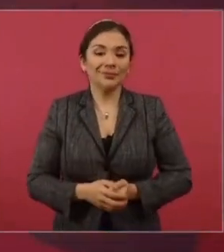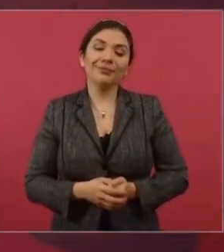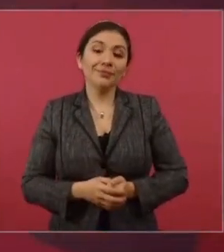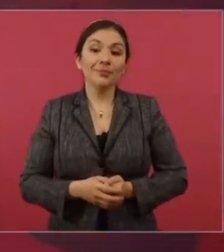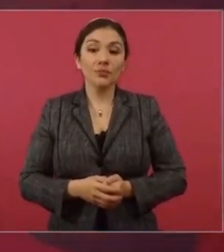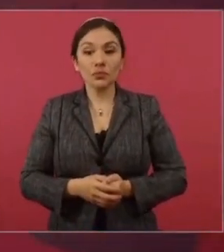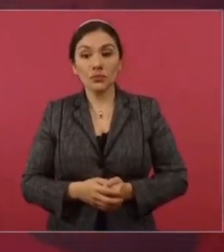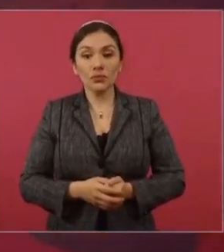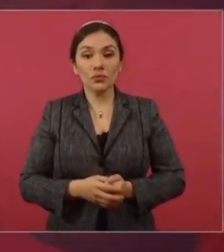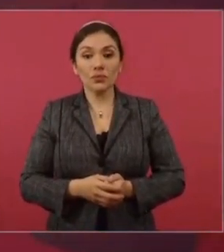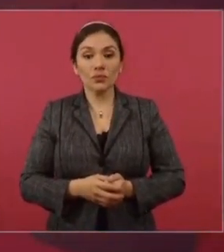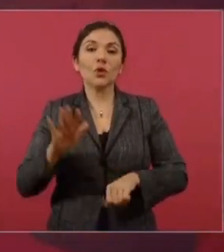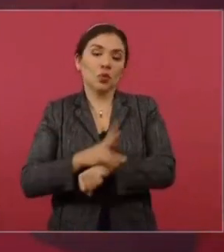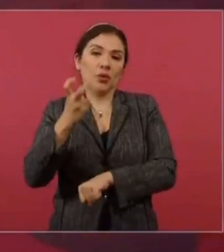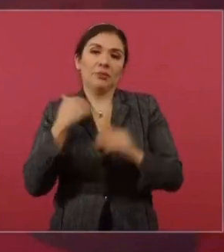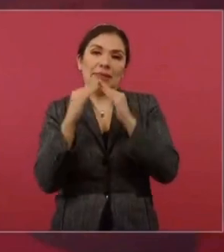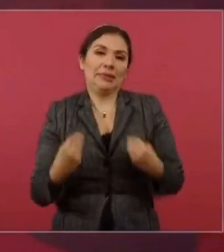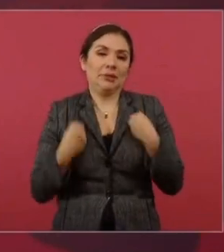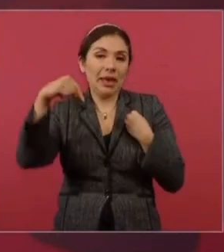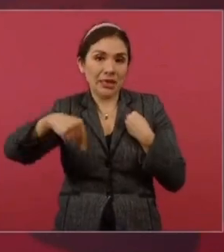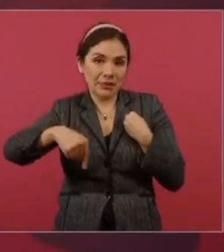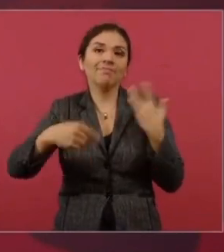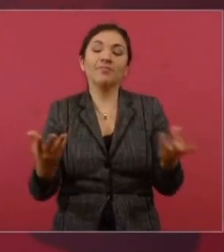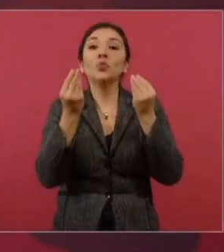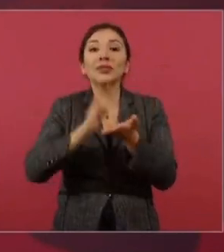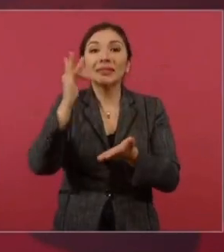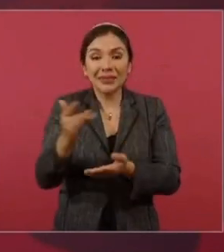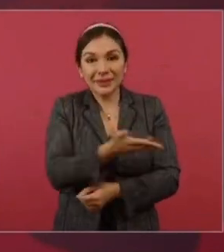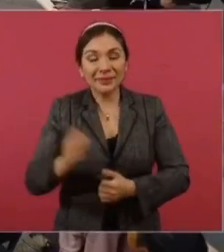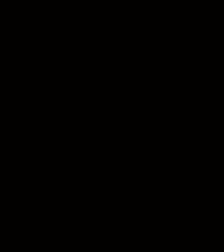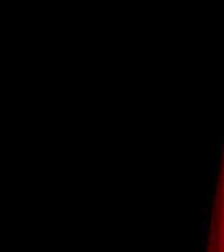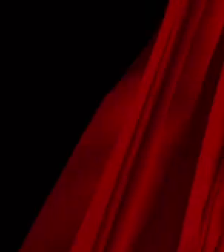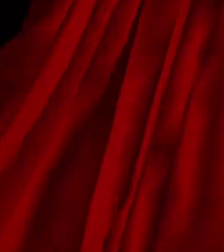Entonces, por eso estamos viviendo aquí. Muchas gracias.